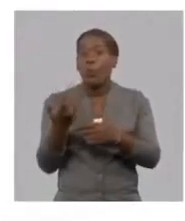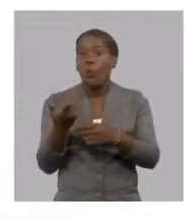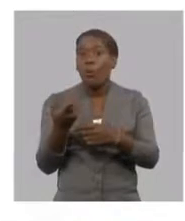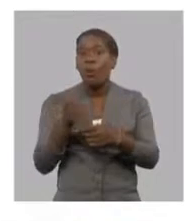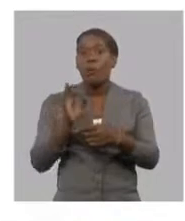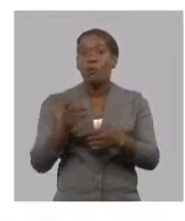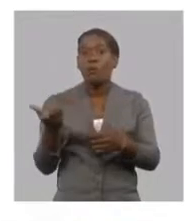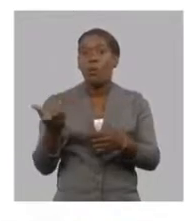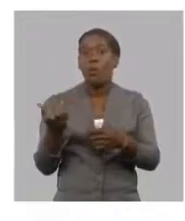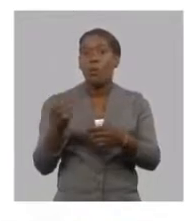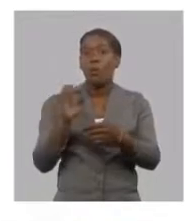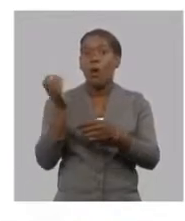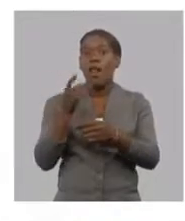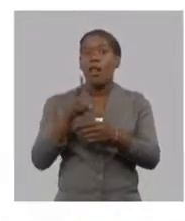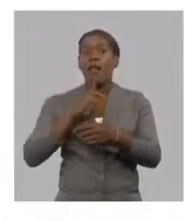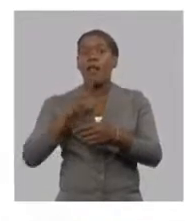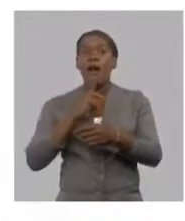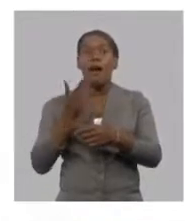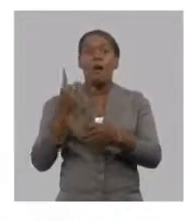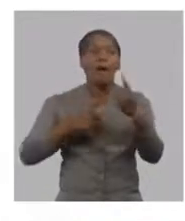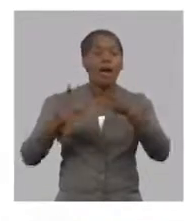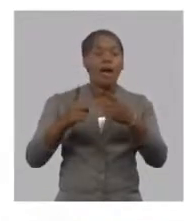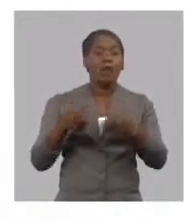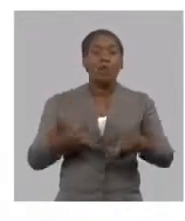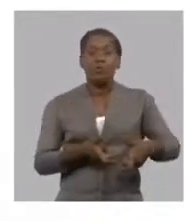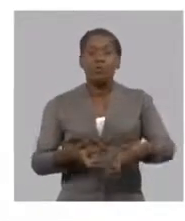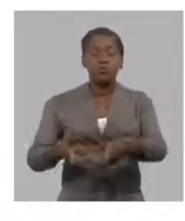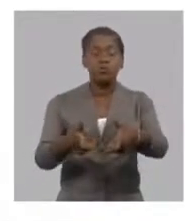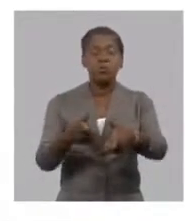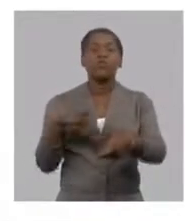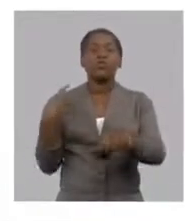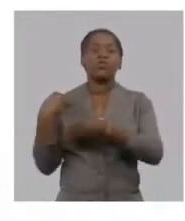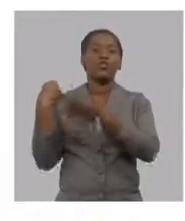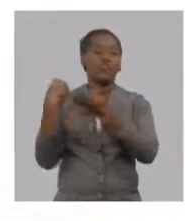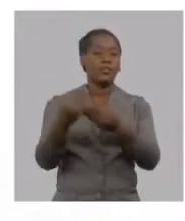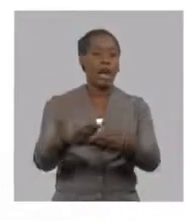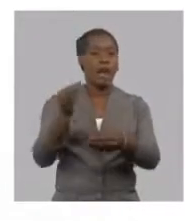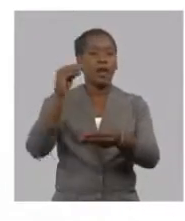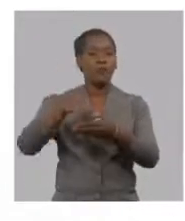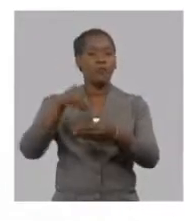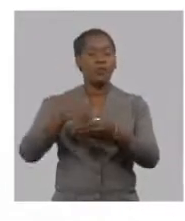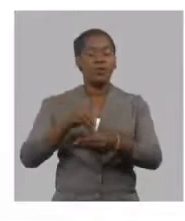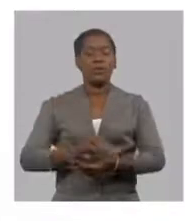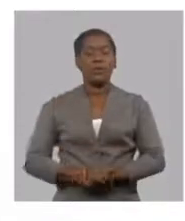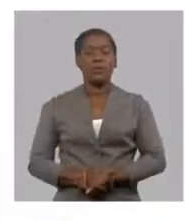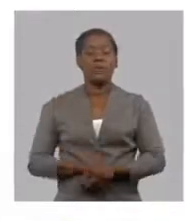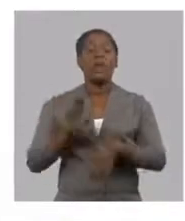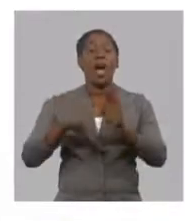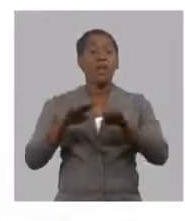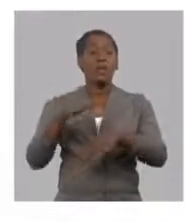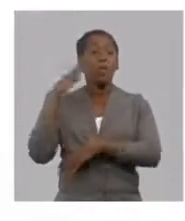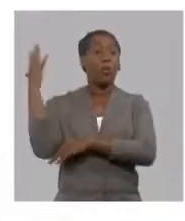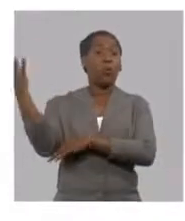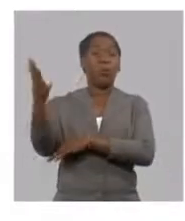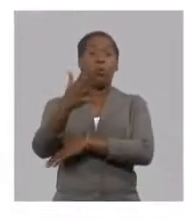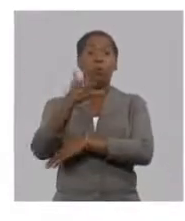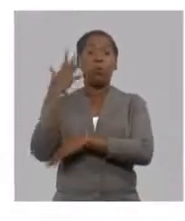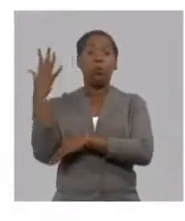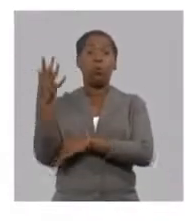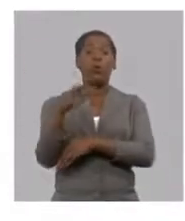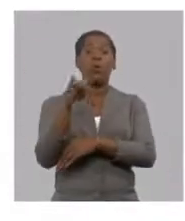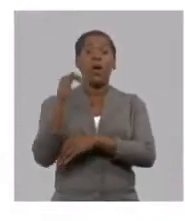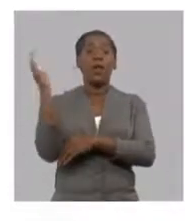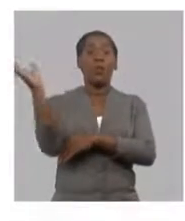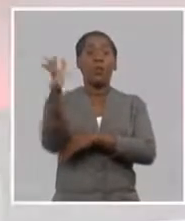sequía porque es un huracán silencioso los huracanes nosotros no nos afecta mucho pero si nos afecta muchísimo la sequía porque además genera